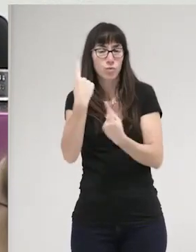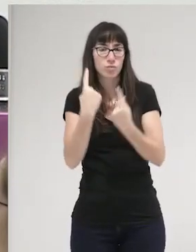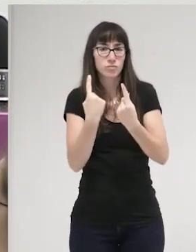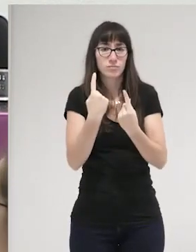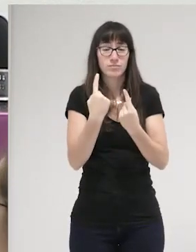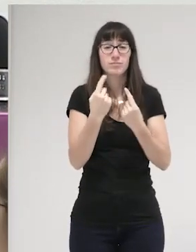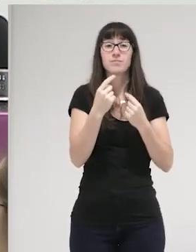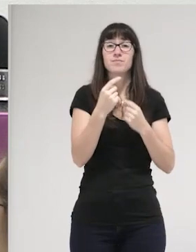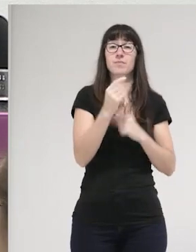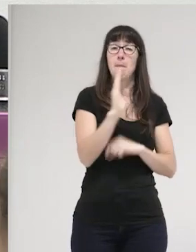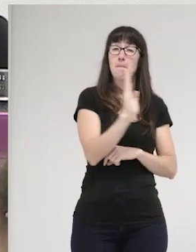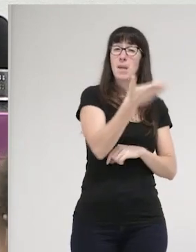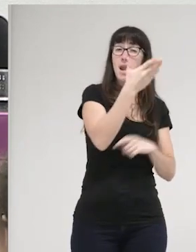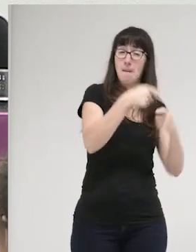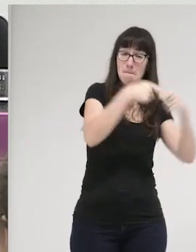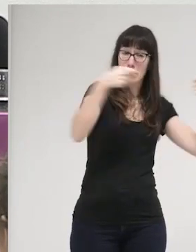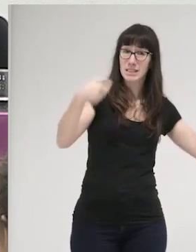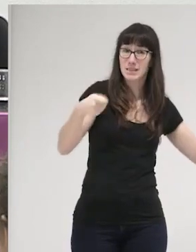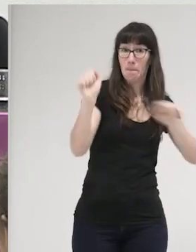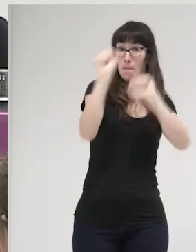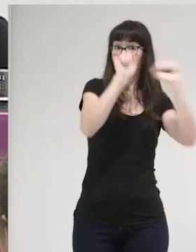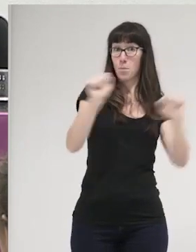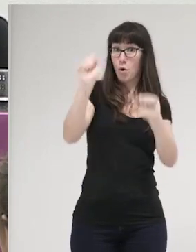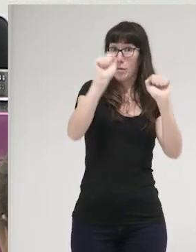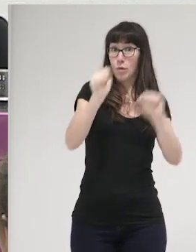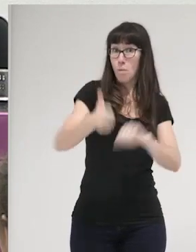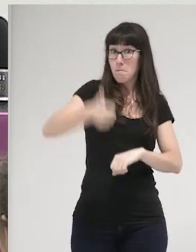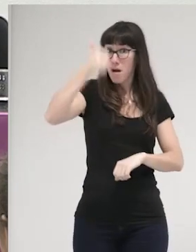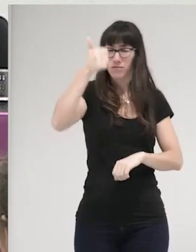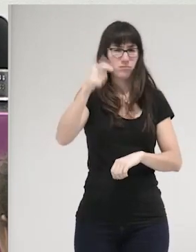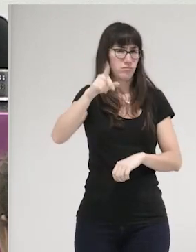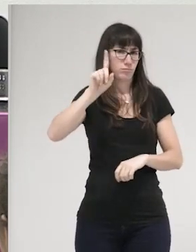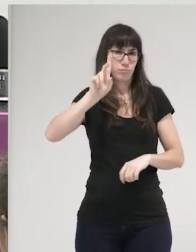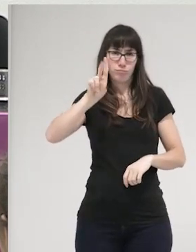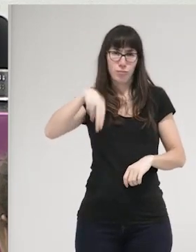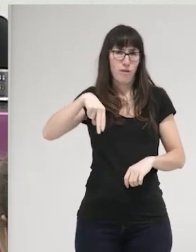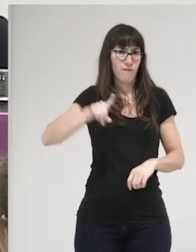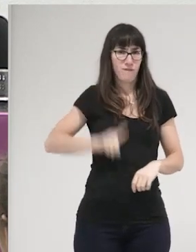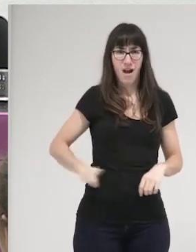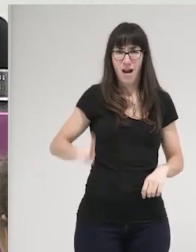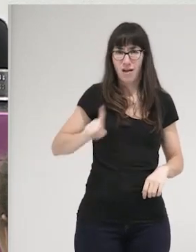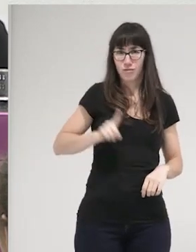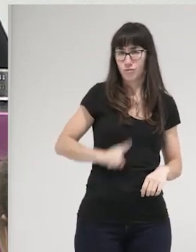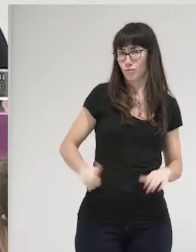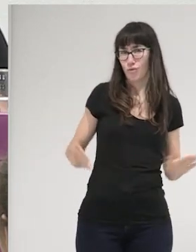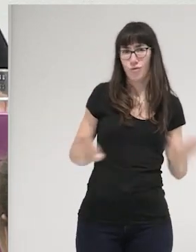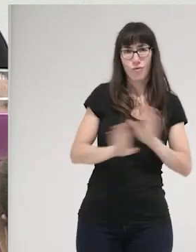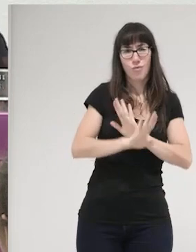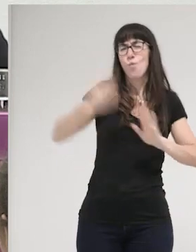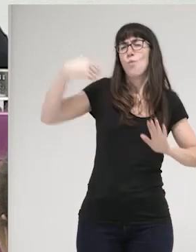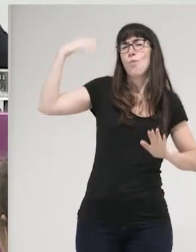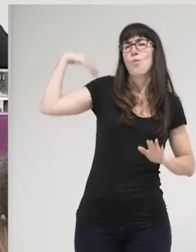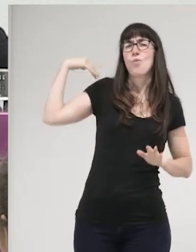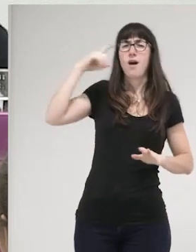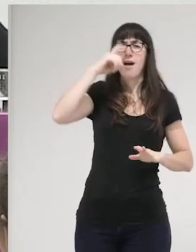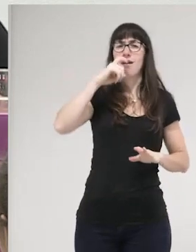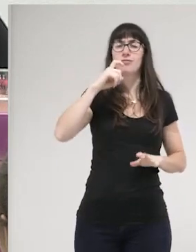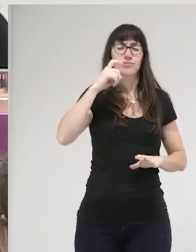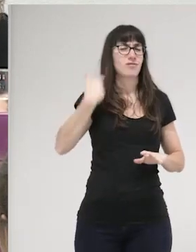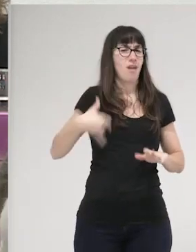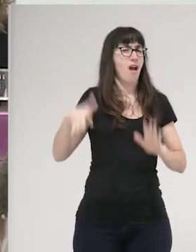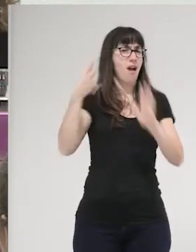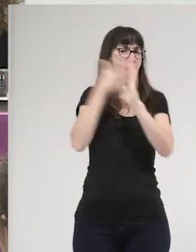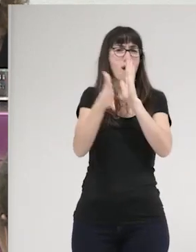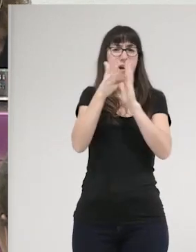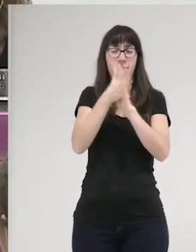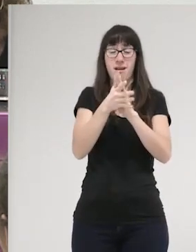suponga mayor prevención. Lo sabemos ya desde hace más de 200 años que lo explicó muy bien Becaria. Es más bien todo lo contrario.